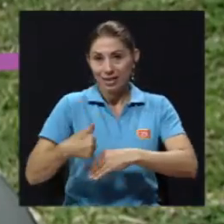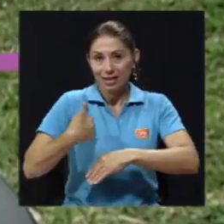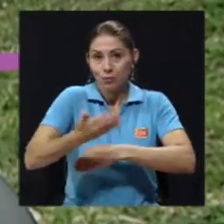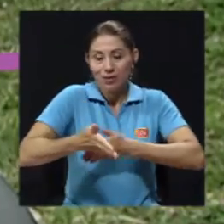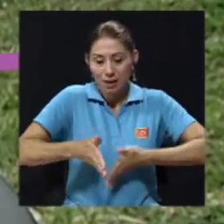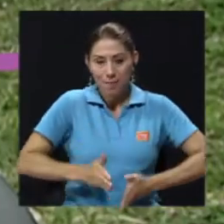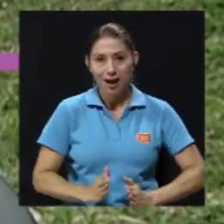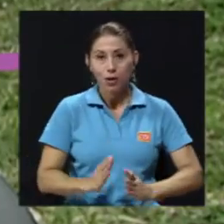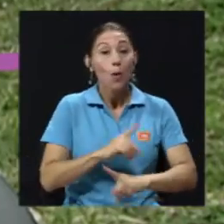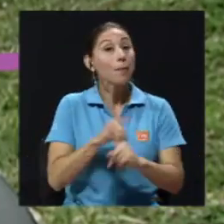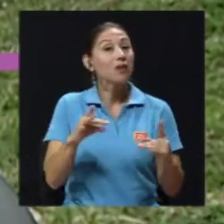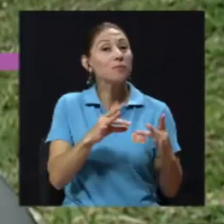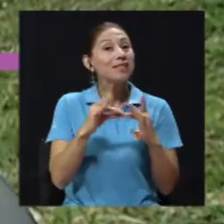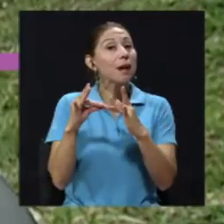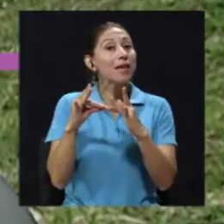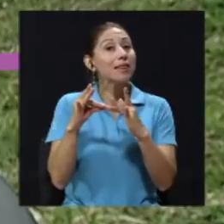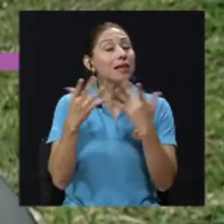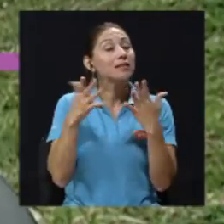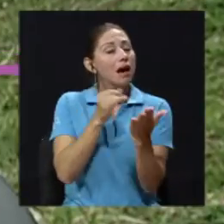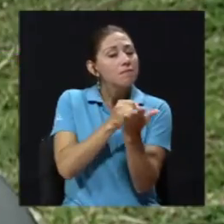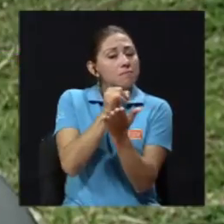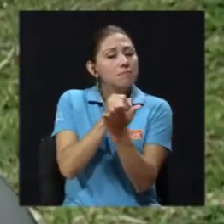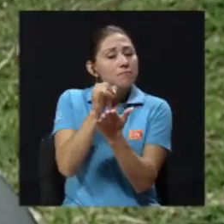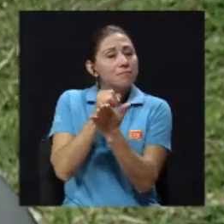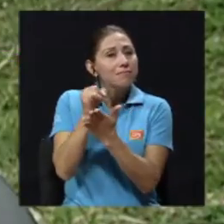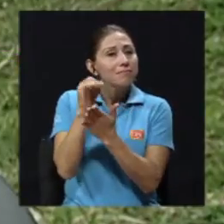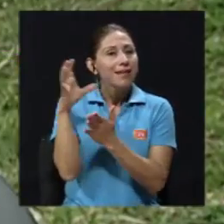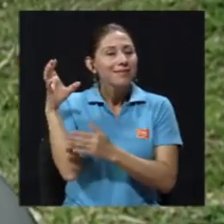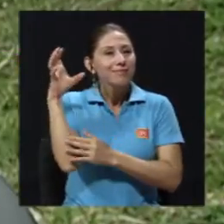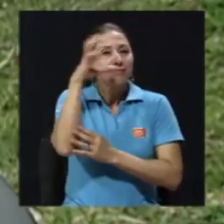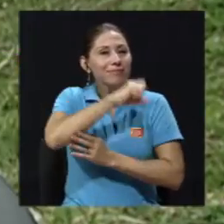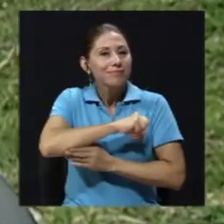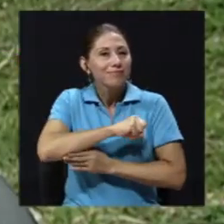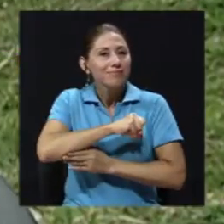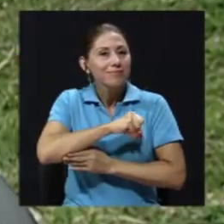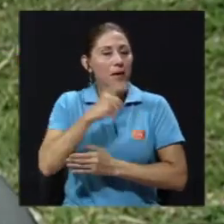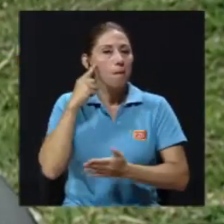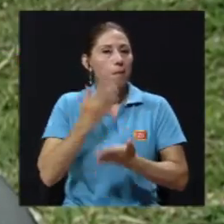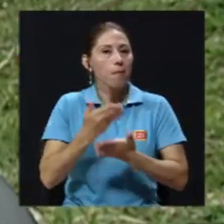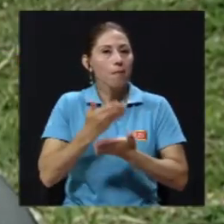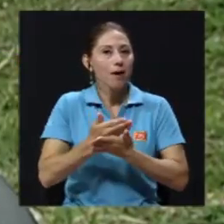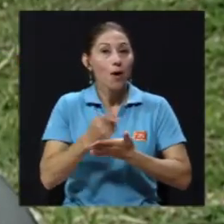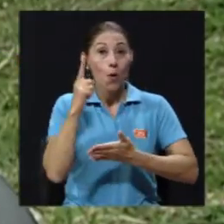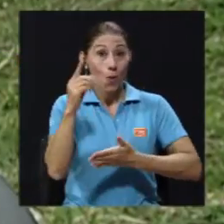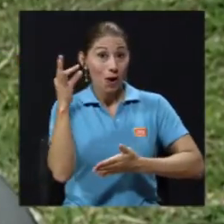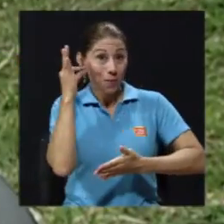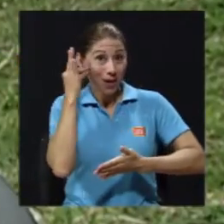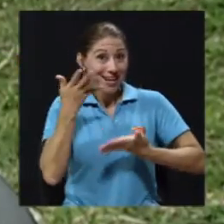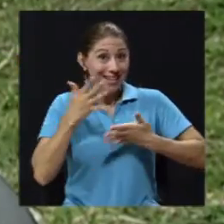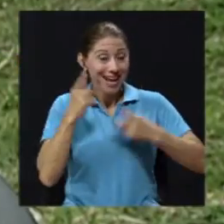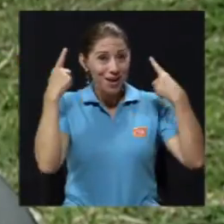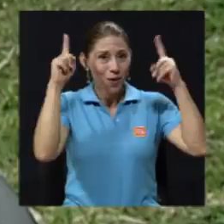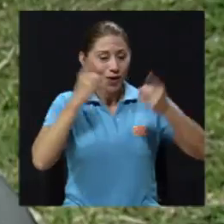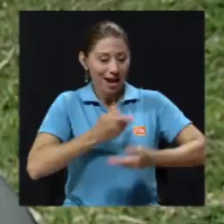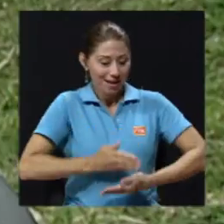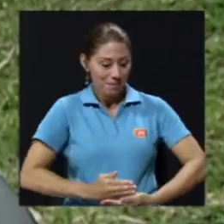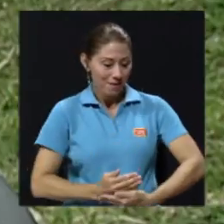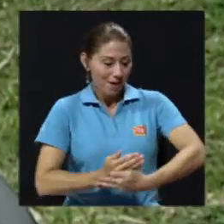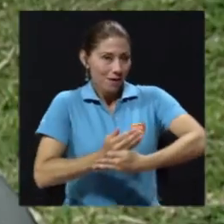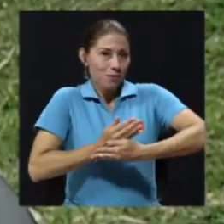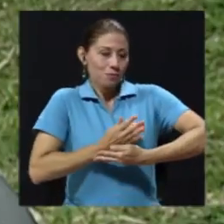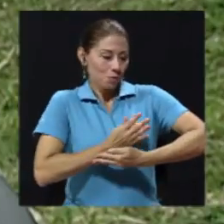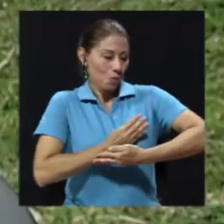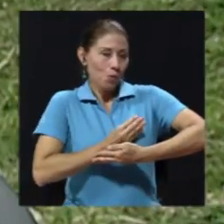especialmente los estudios demuestran que una madre que logra pegarse satisfactoriamente su bebé al pecho va a tener una